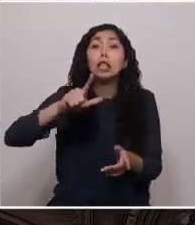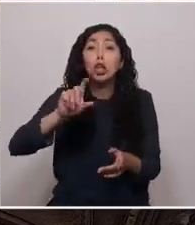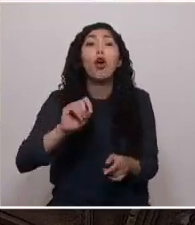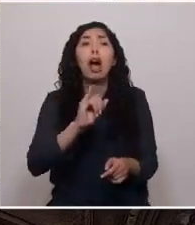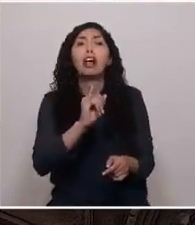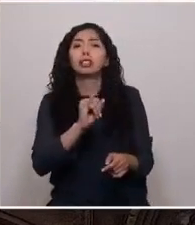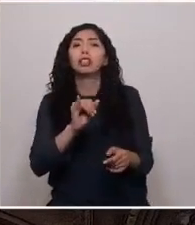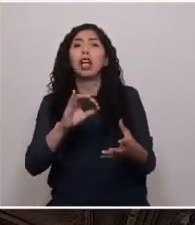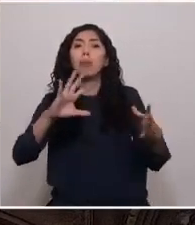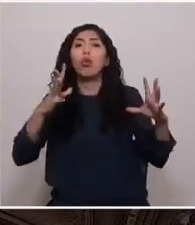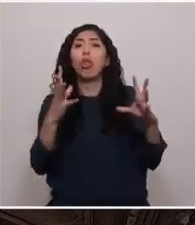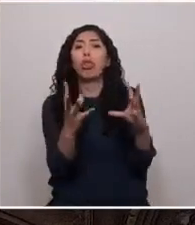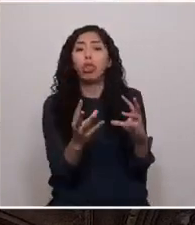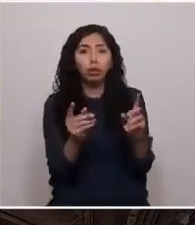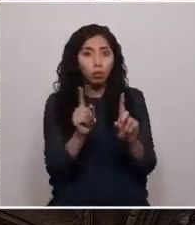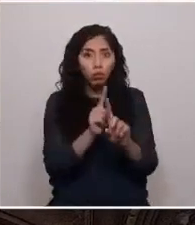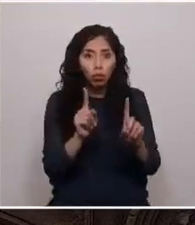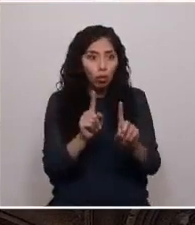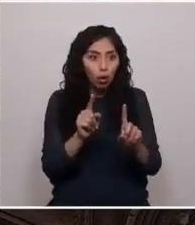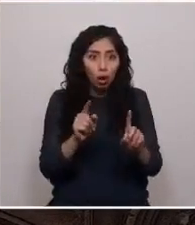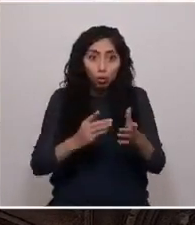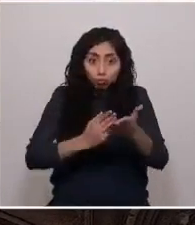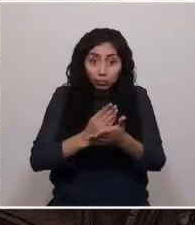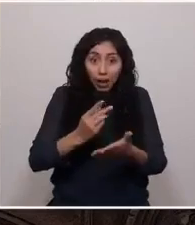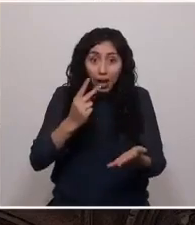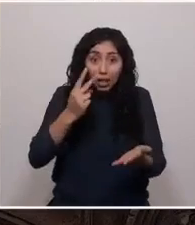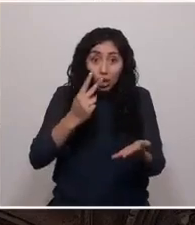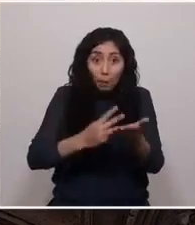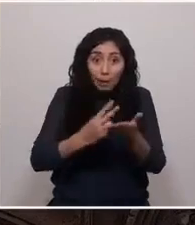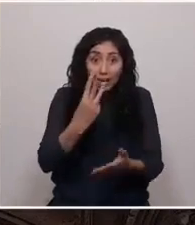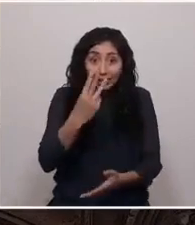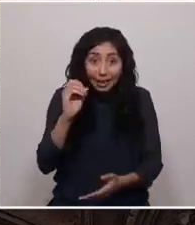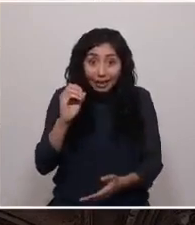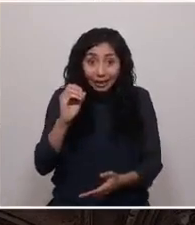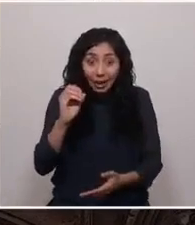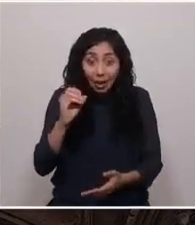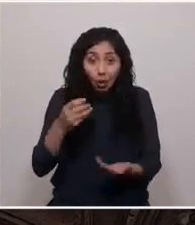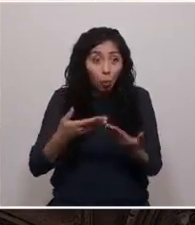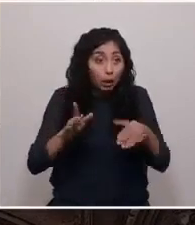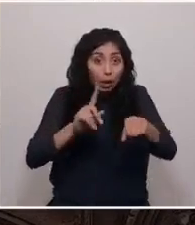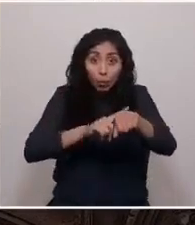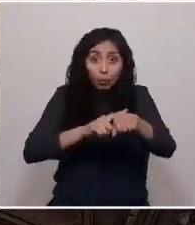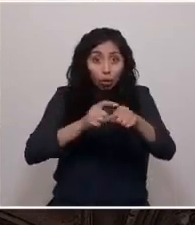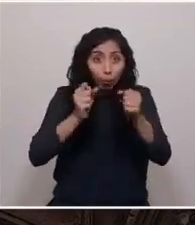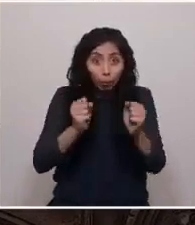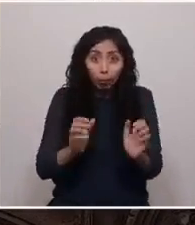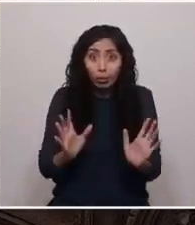en cualquier momento podríamos traspasar el punto de no retorno.